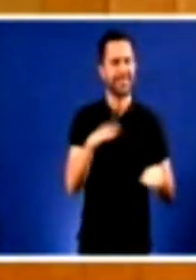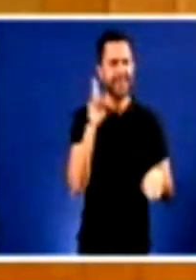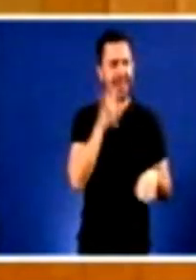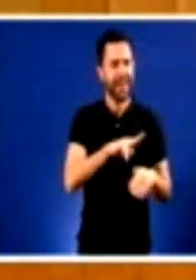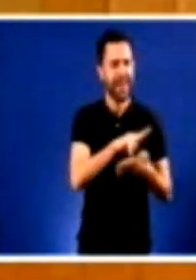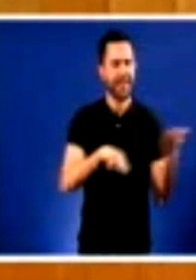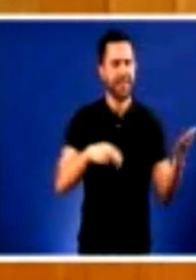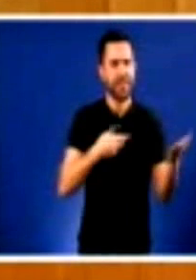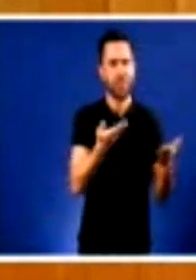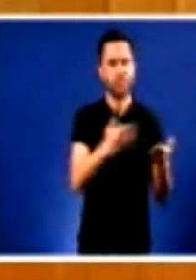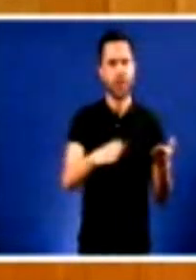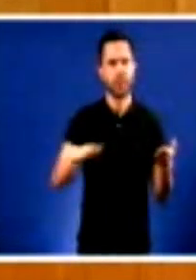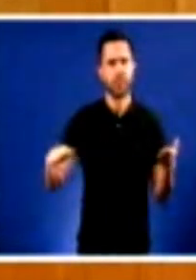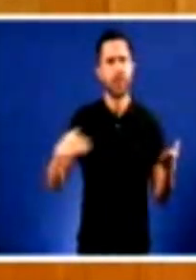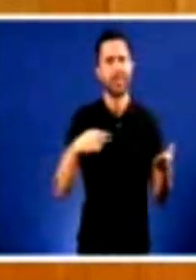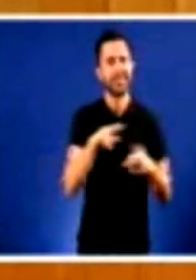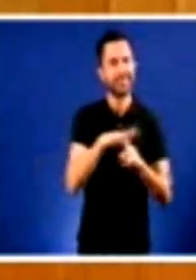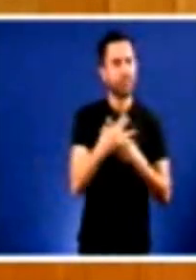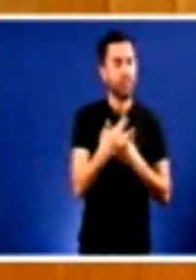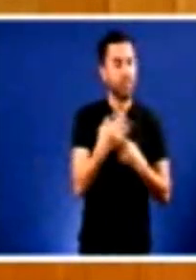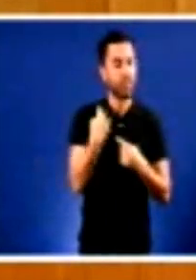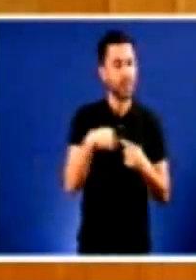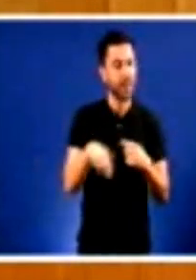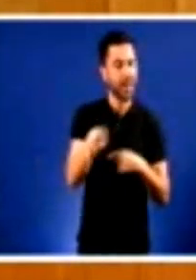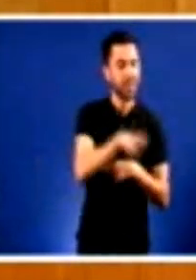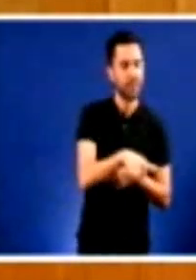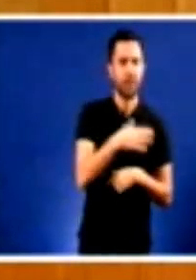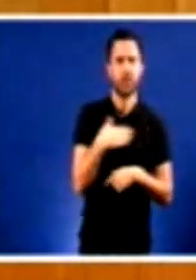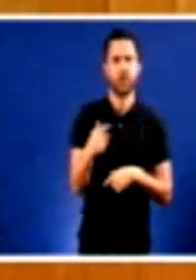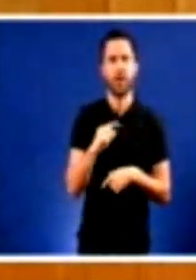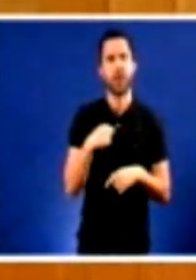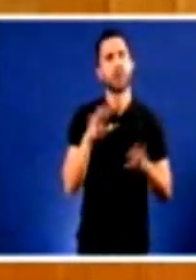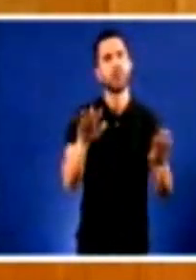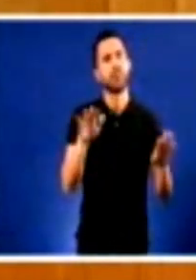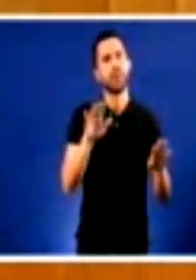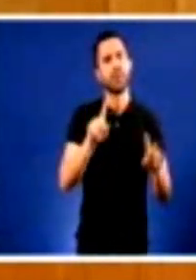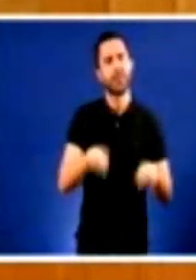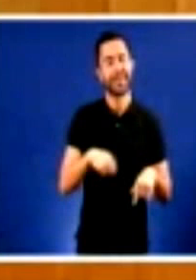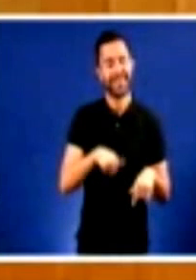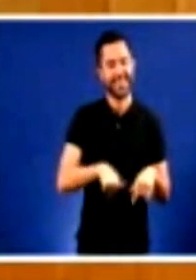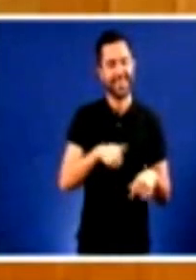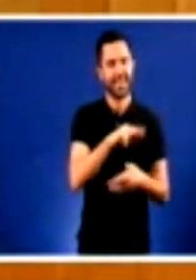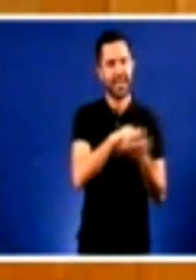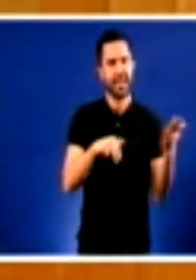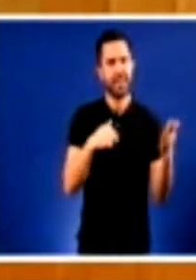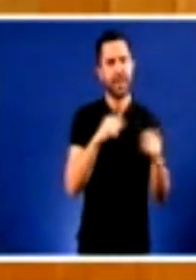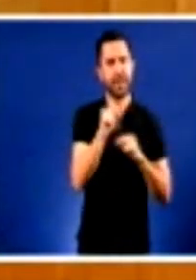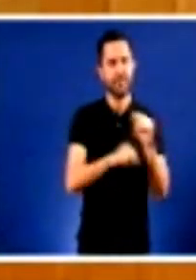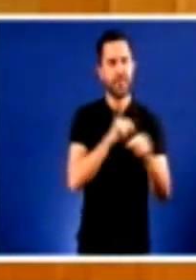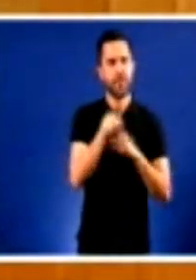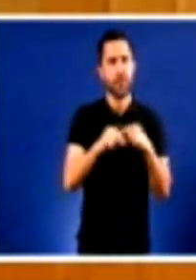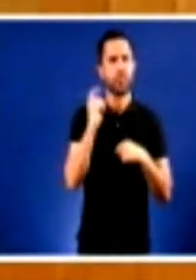a pasar por esa situación e, moito menos, o noso país onde a incidencia en Galiza da infección por meningitis B